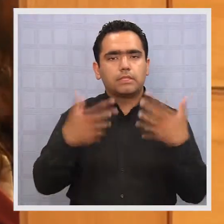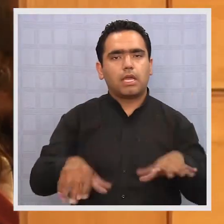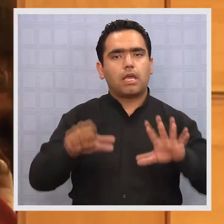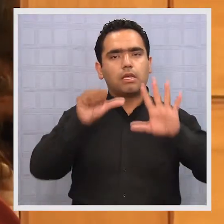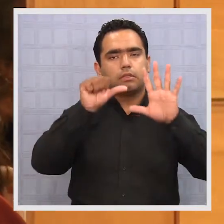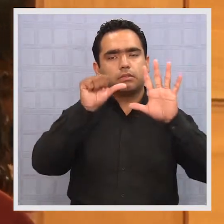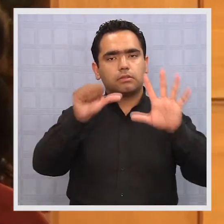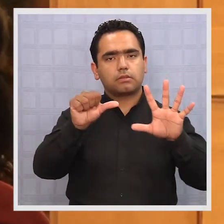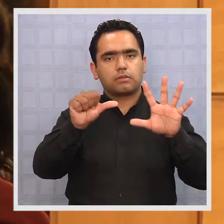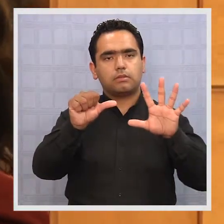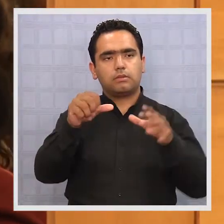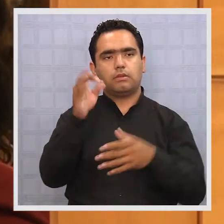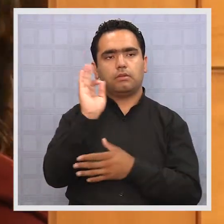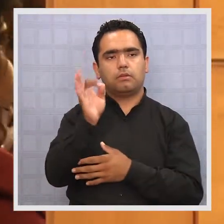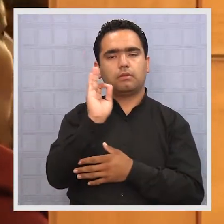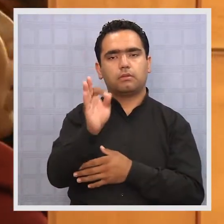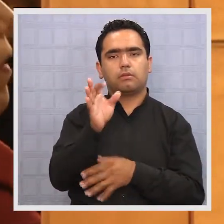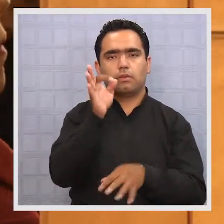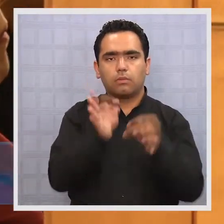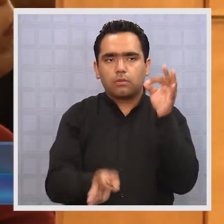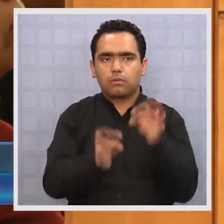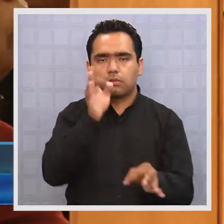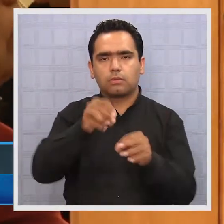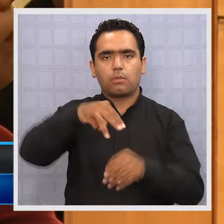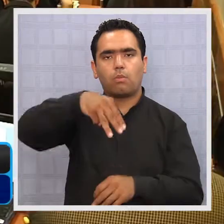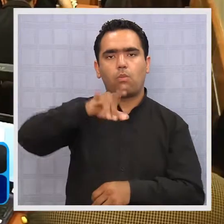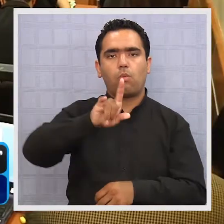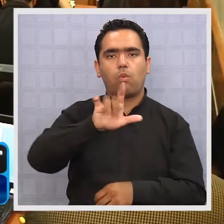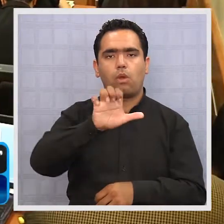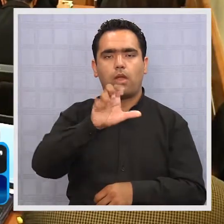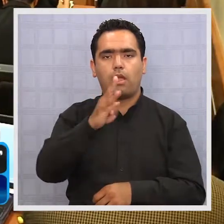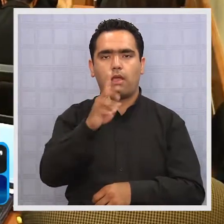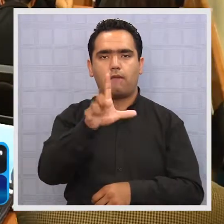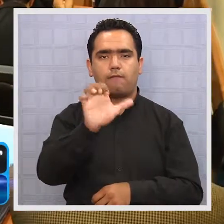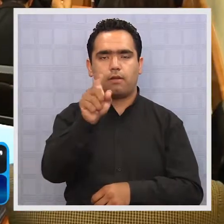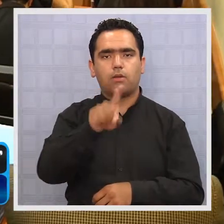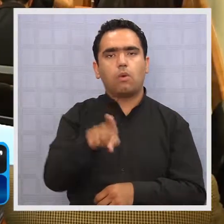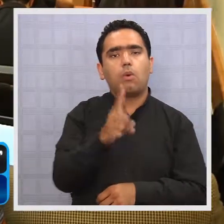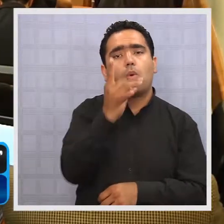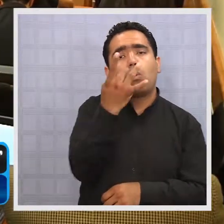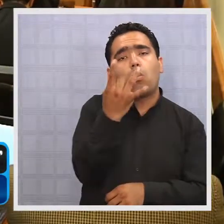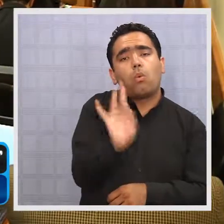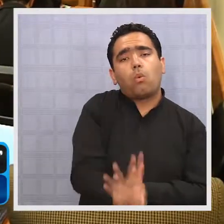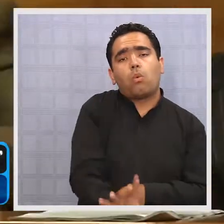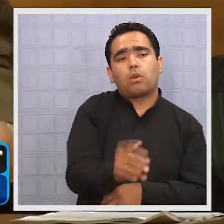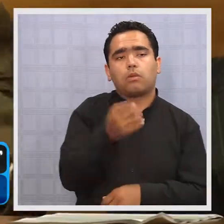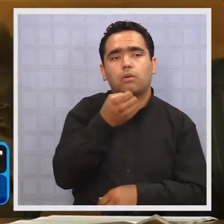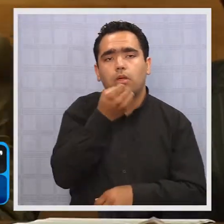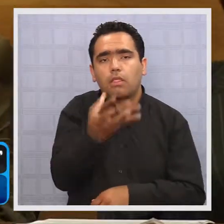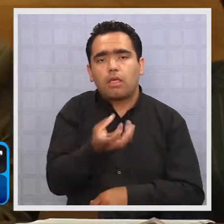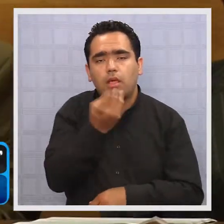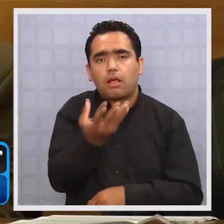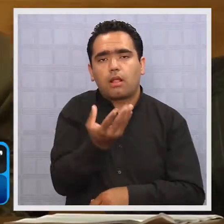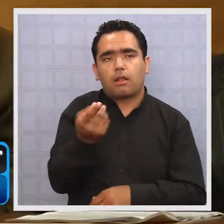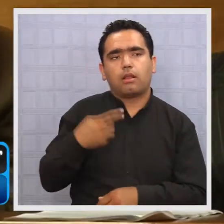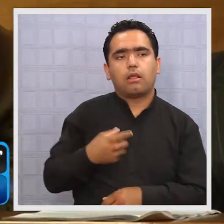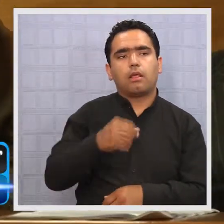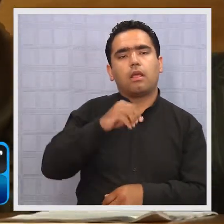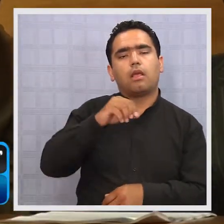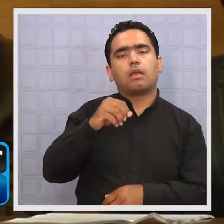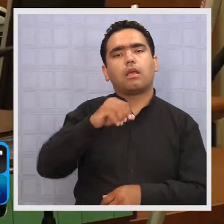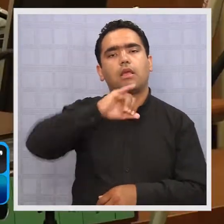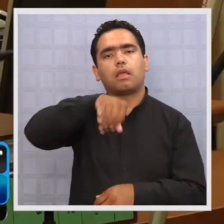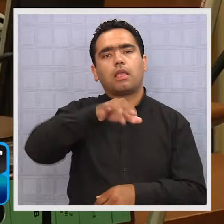Transcurridas ya seis jornadas del juicio por el denominado caso muebles, el único imputado que ha declarado hasta ahora ha sido Jean-Pierre Ocáneva,